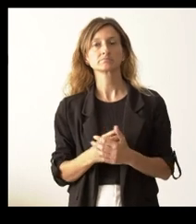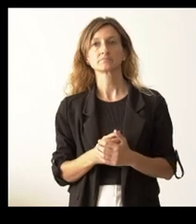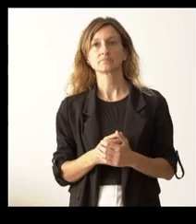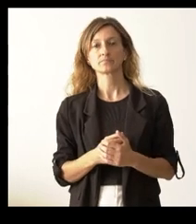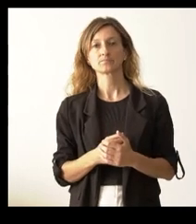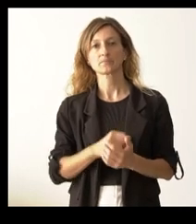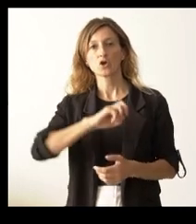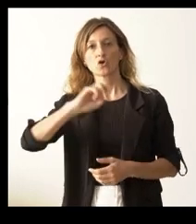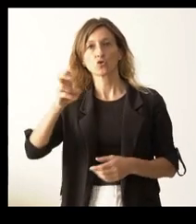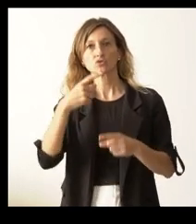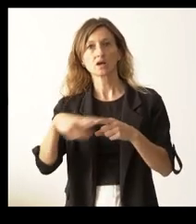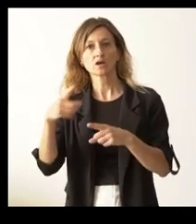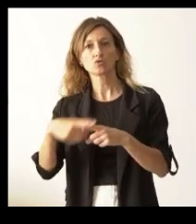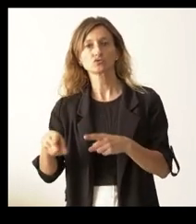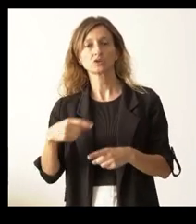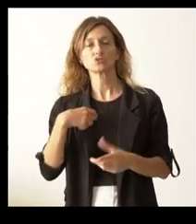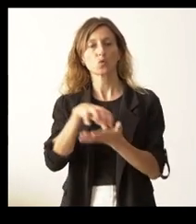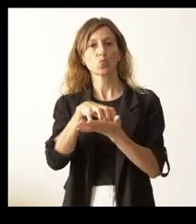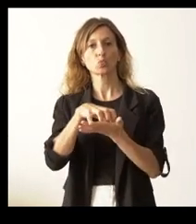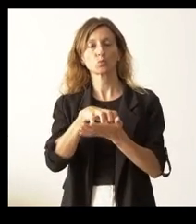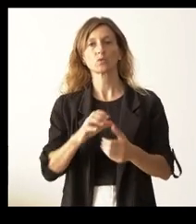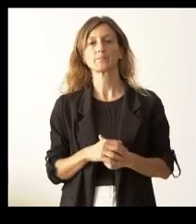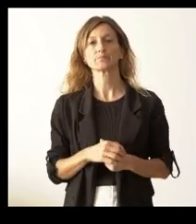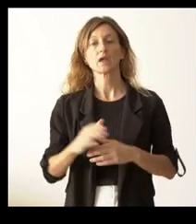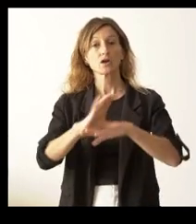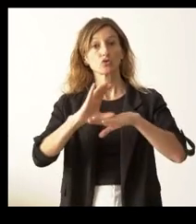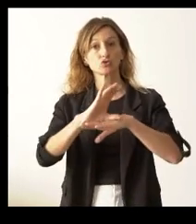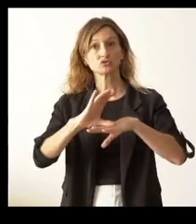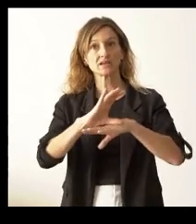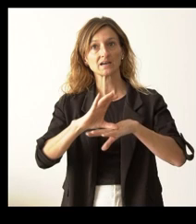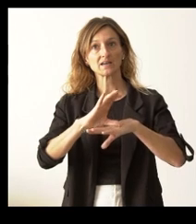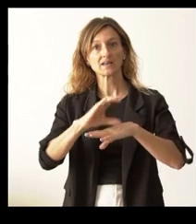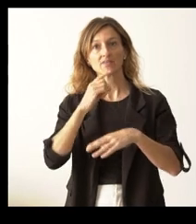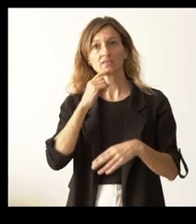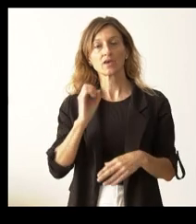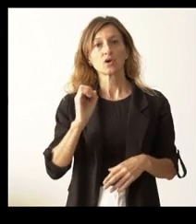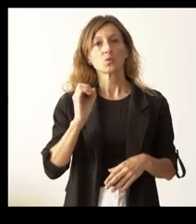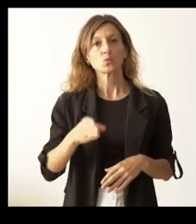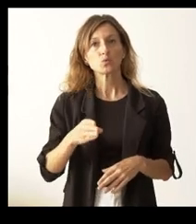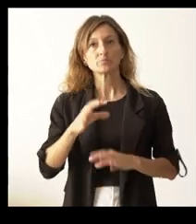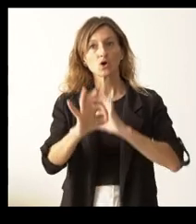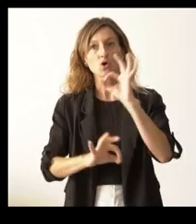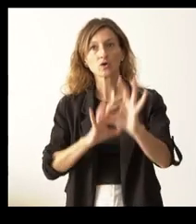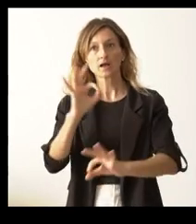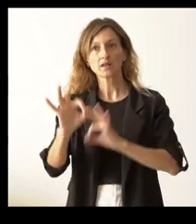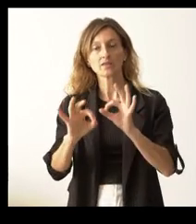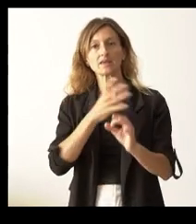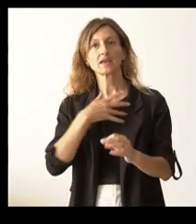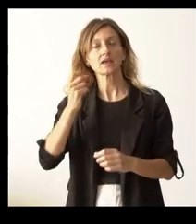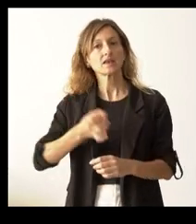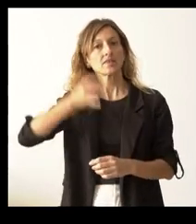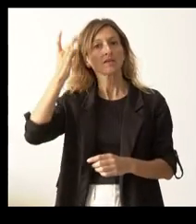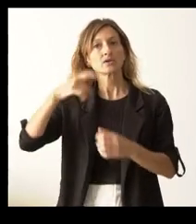Otra cosa que me genera un poco de duda, la consejería ha animado a los clubes y organizadores a lanzar iniciativas solidarias